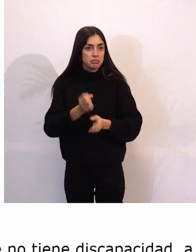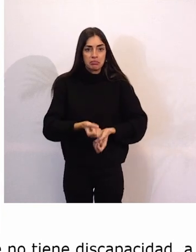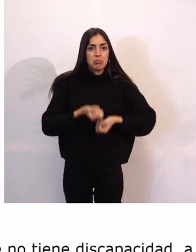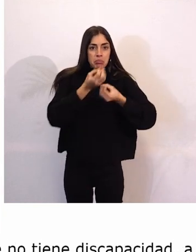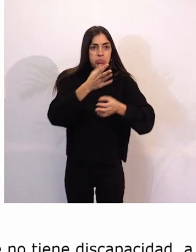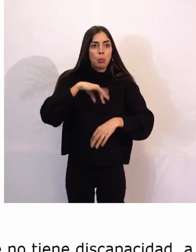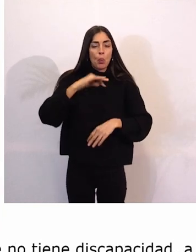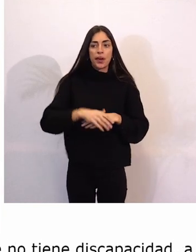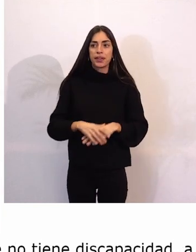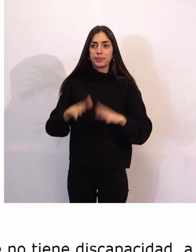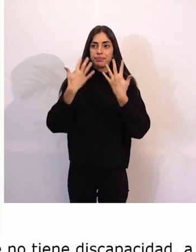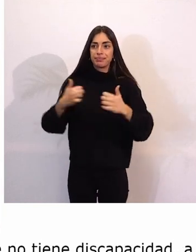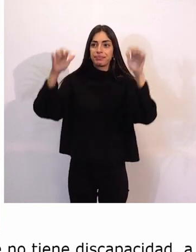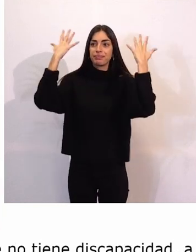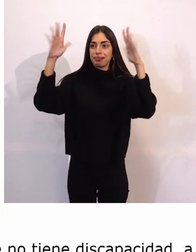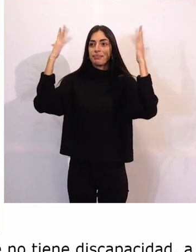llevarse de alguna manera.